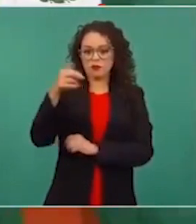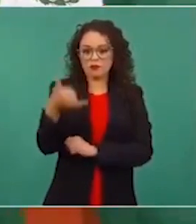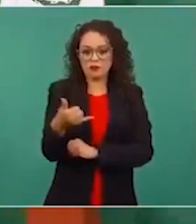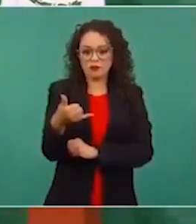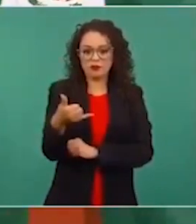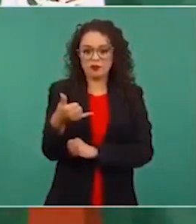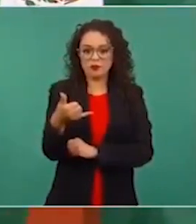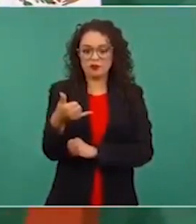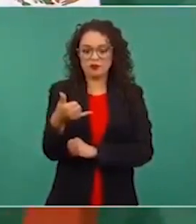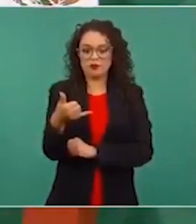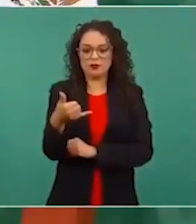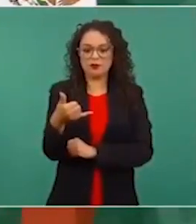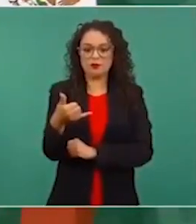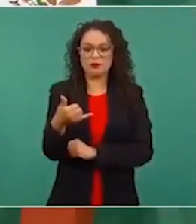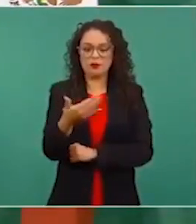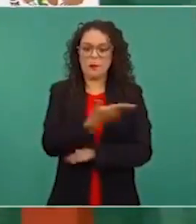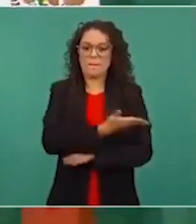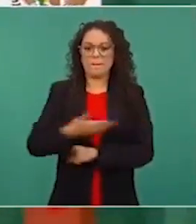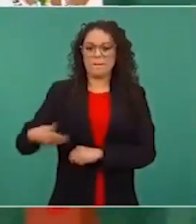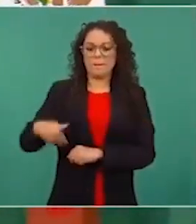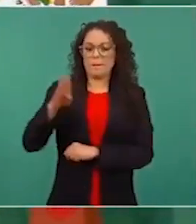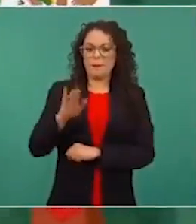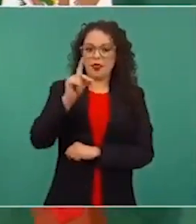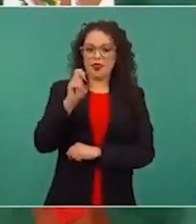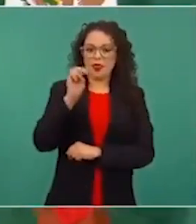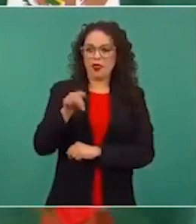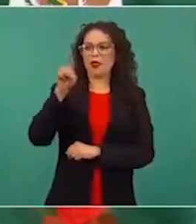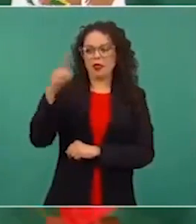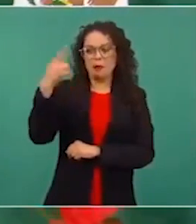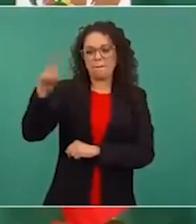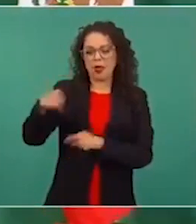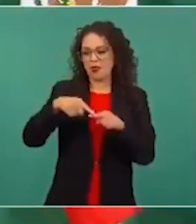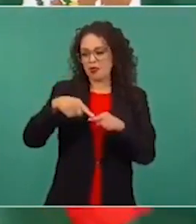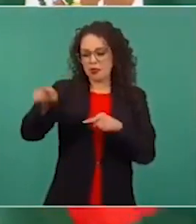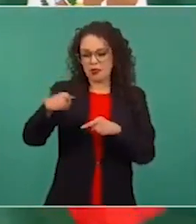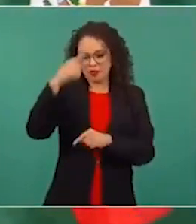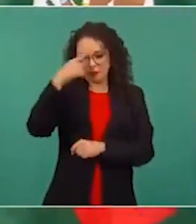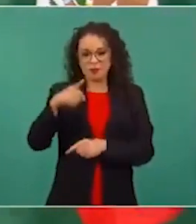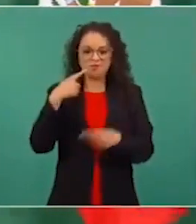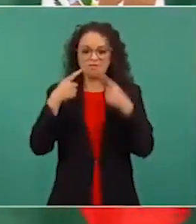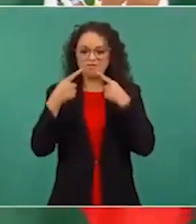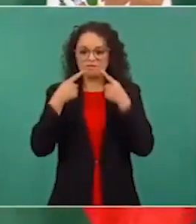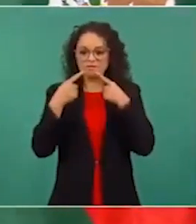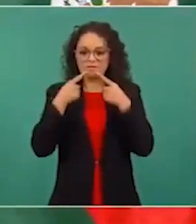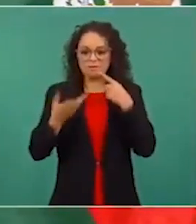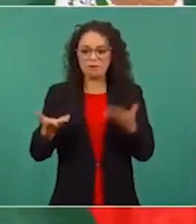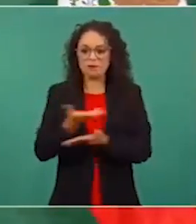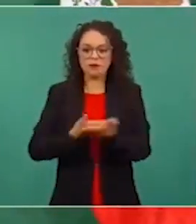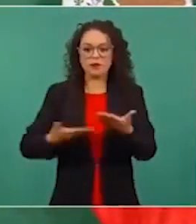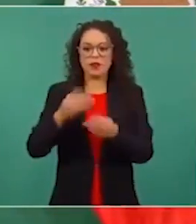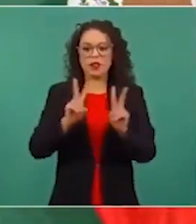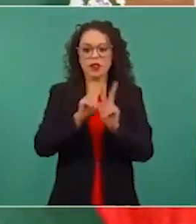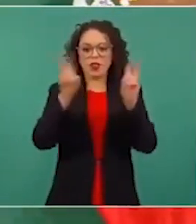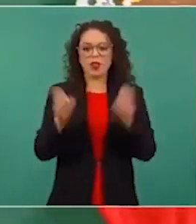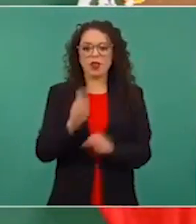es el enviado del presidente Biden para asuntos relacionados con el